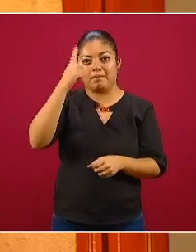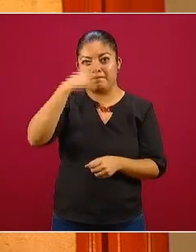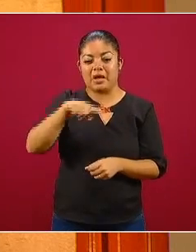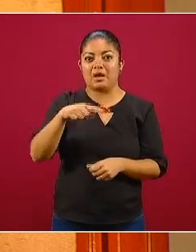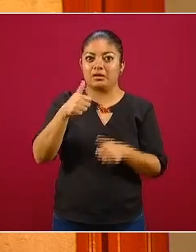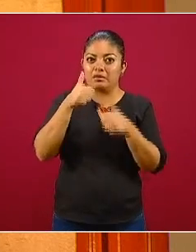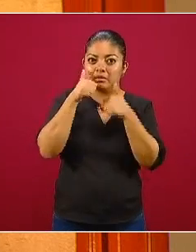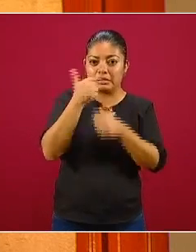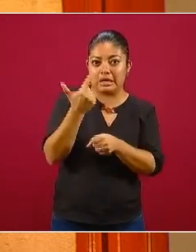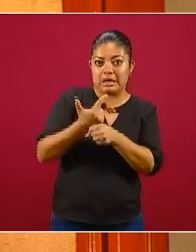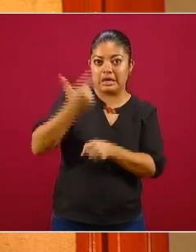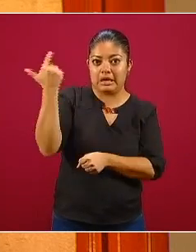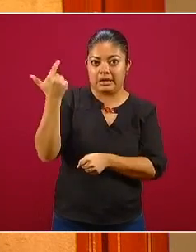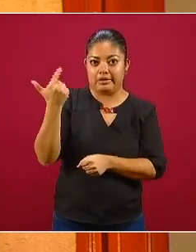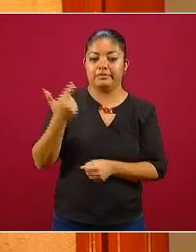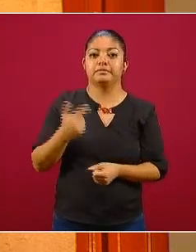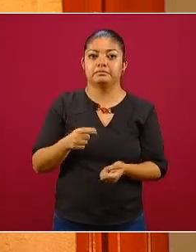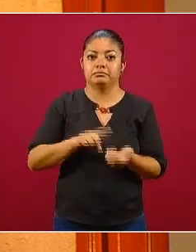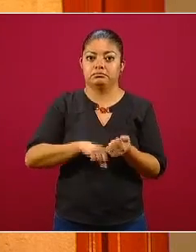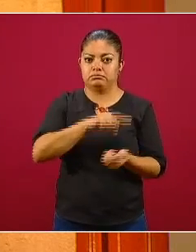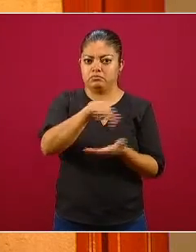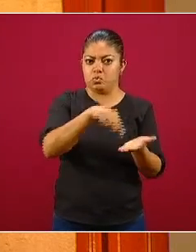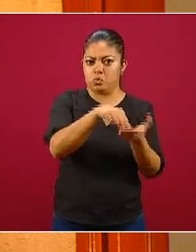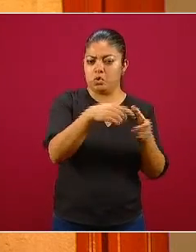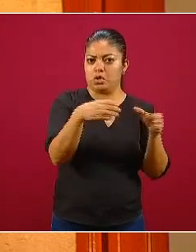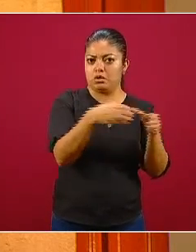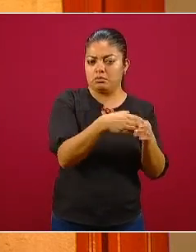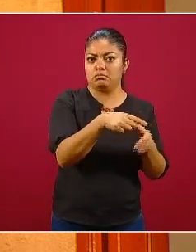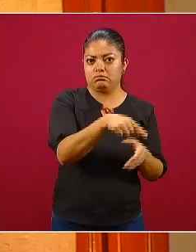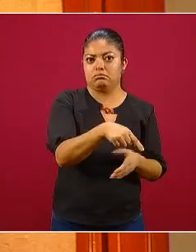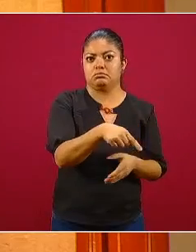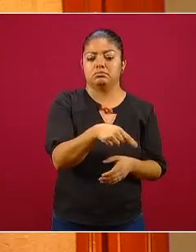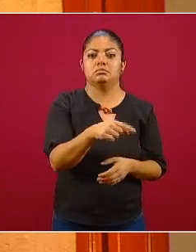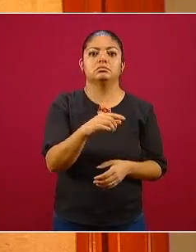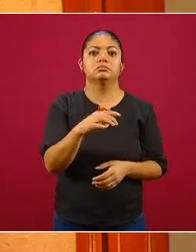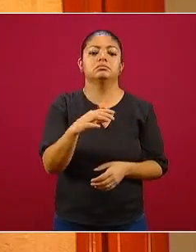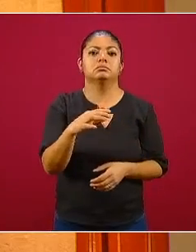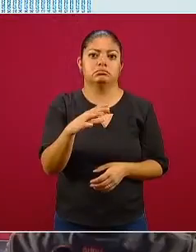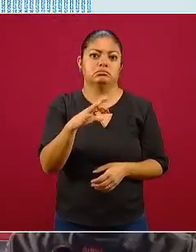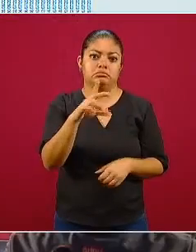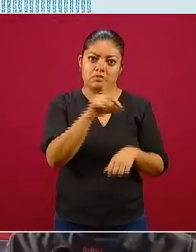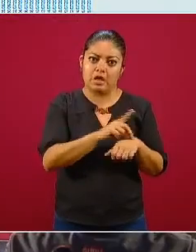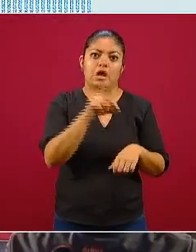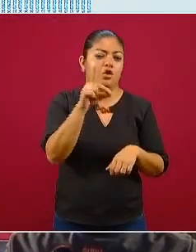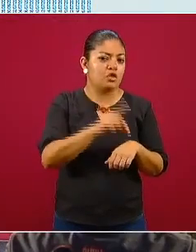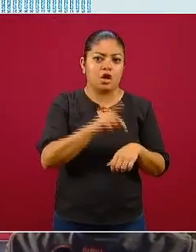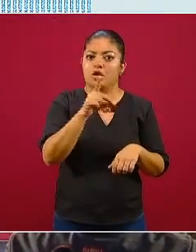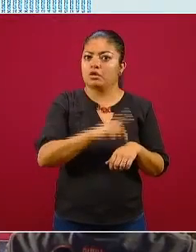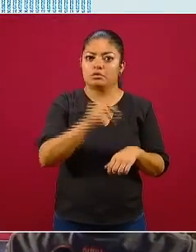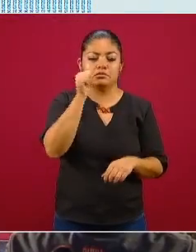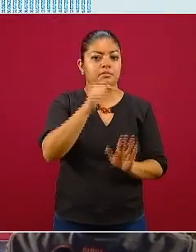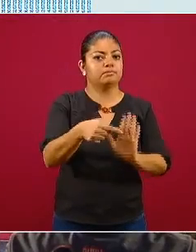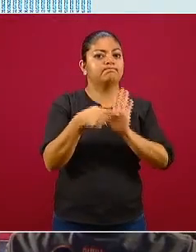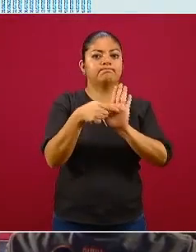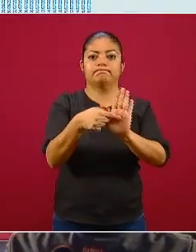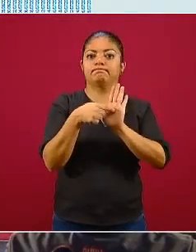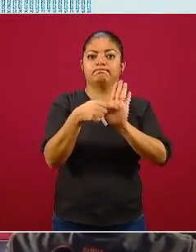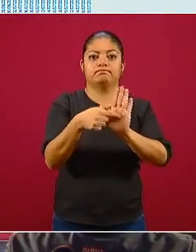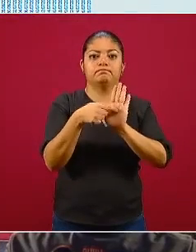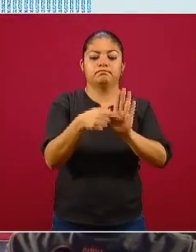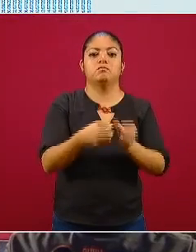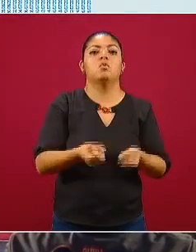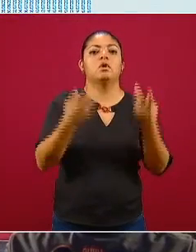una es la capacidad instalada y es el informe de ocupación, que ese sí lo actualizamos diariamente y lo presentamos diariamente y